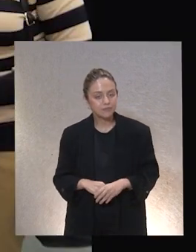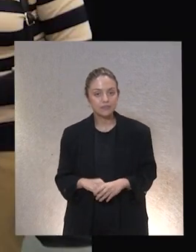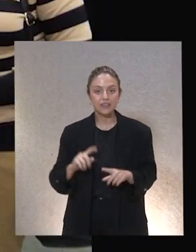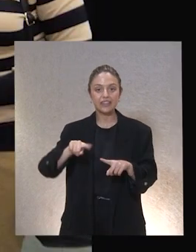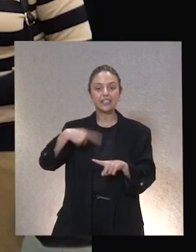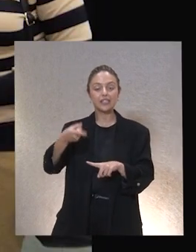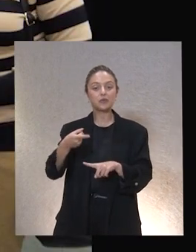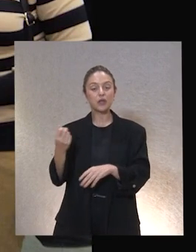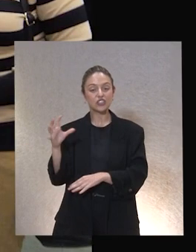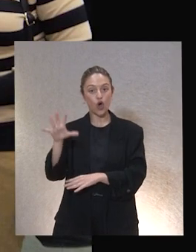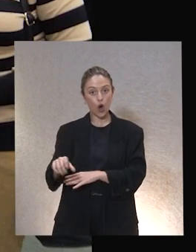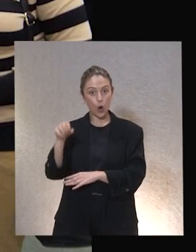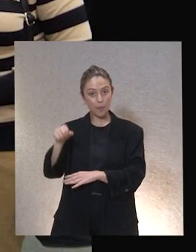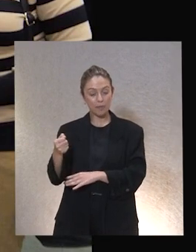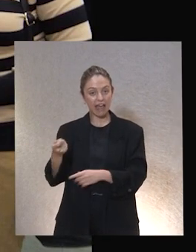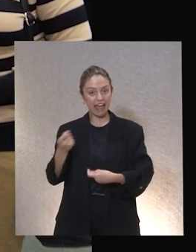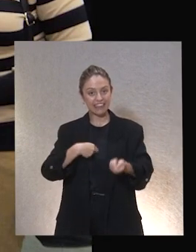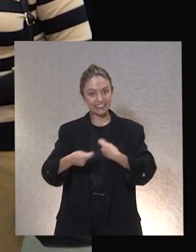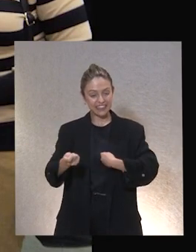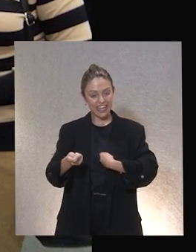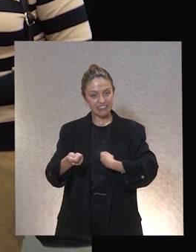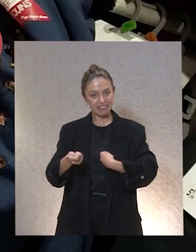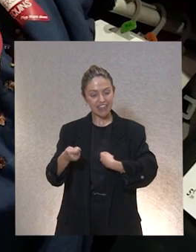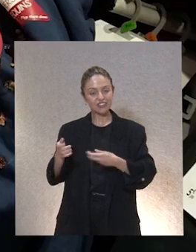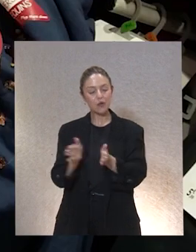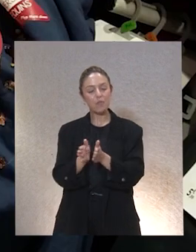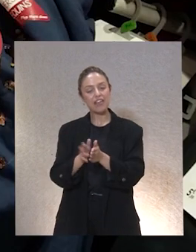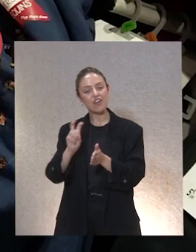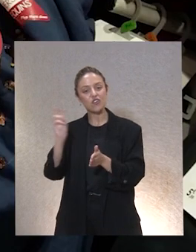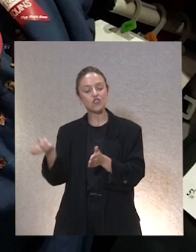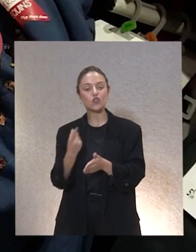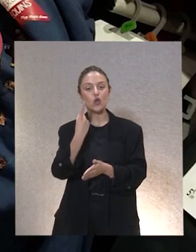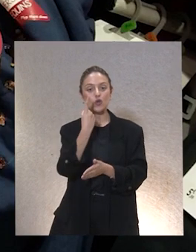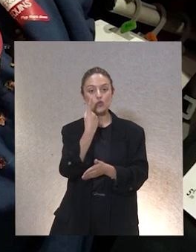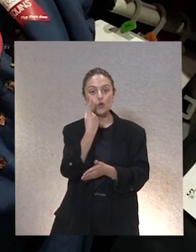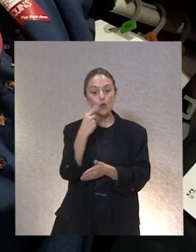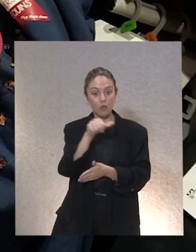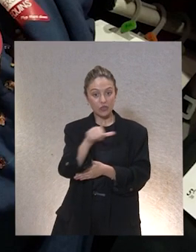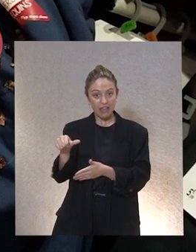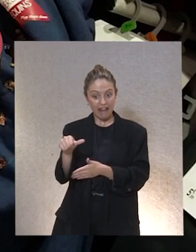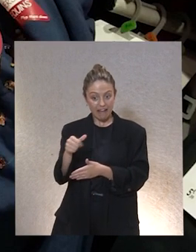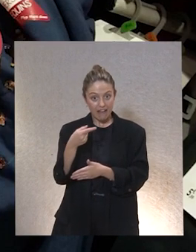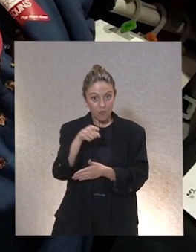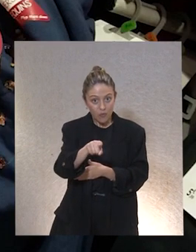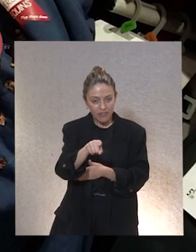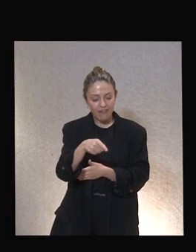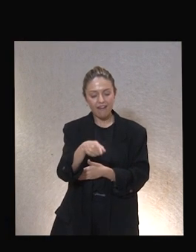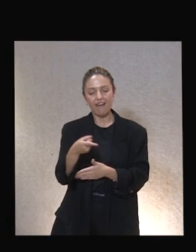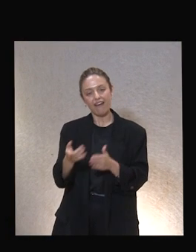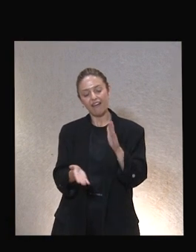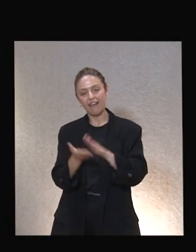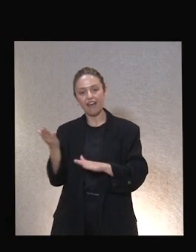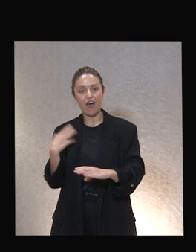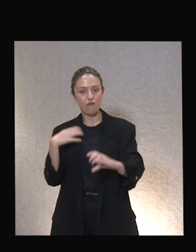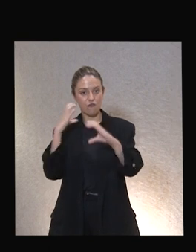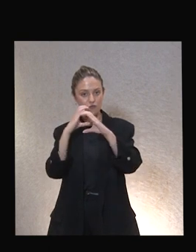Carrefour la llevamos de tiendas a Carrefour con los demás compañeros un día a la semana le encantó la empezamos a subir a furgoneta